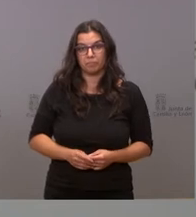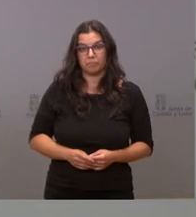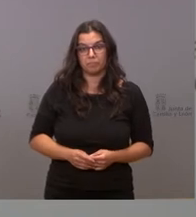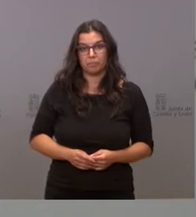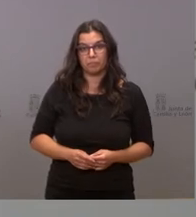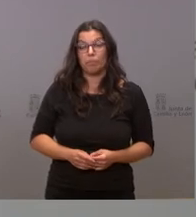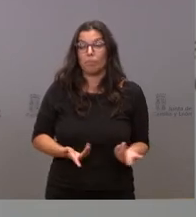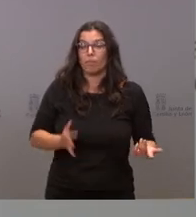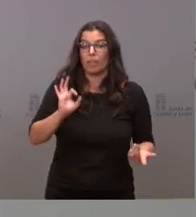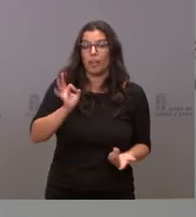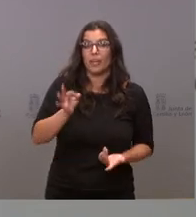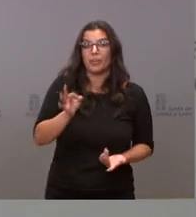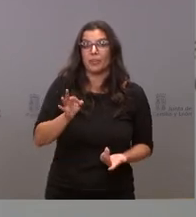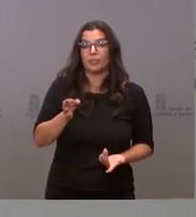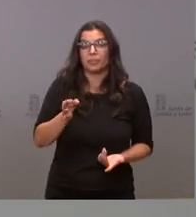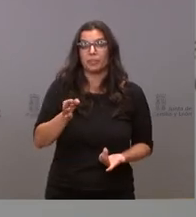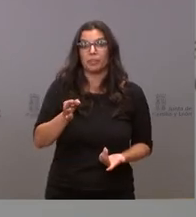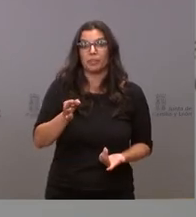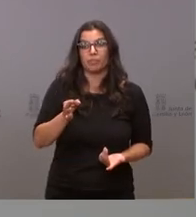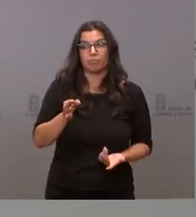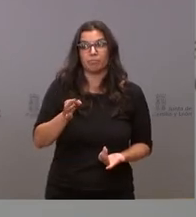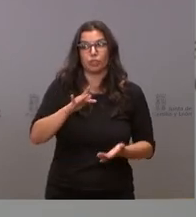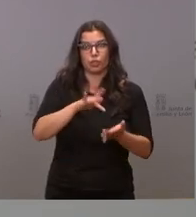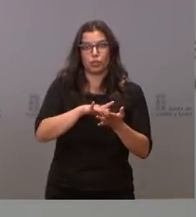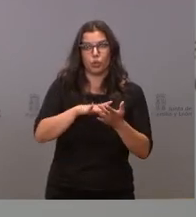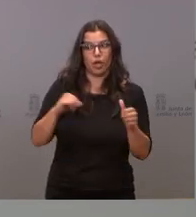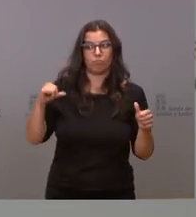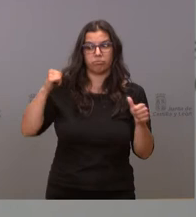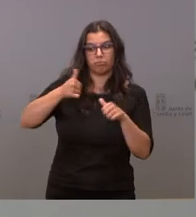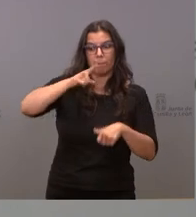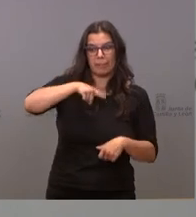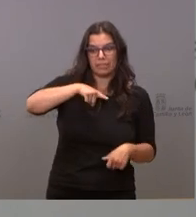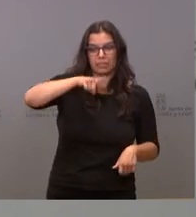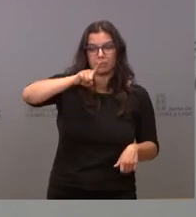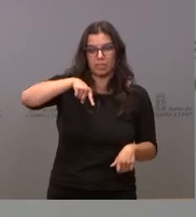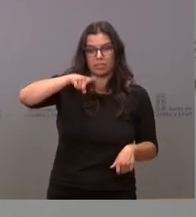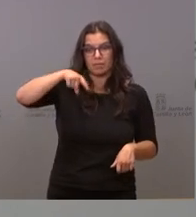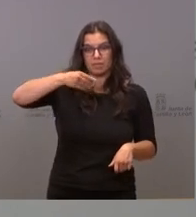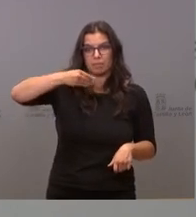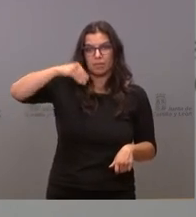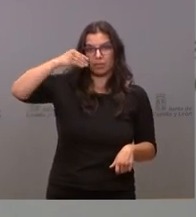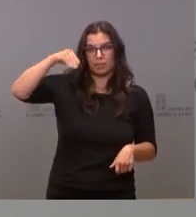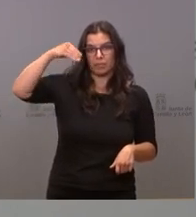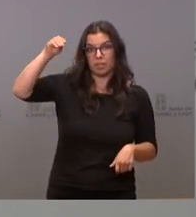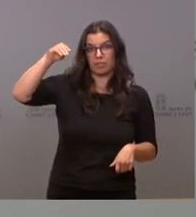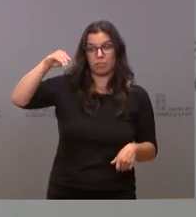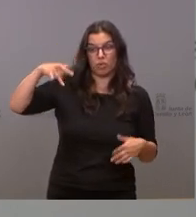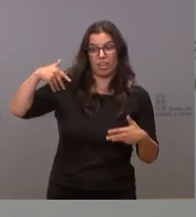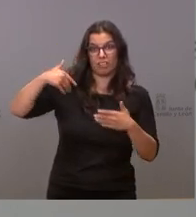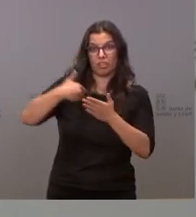pero es verdad que son muchos meses acumulados los que no se ha convocado tan siquiera